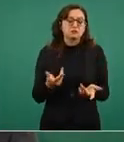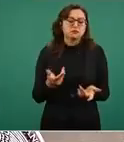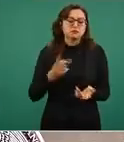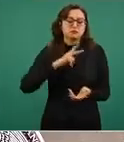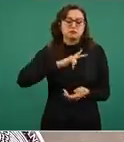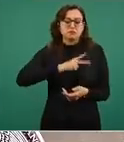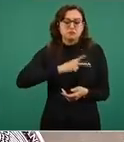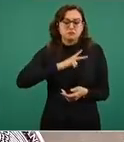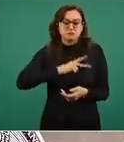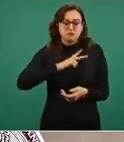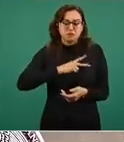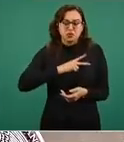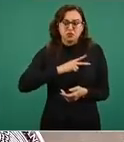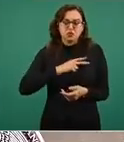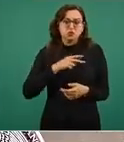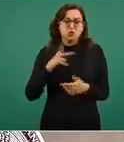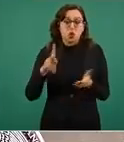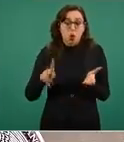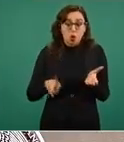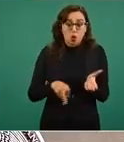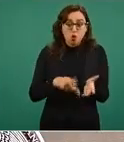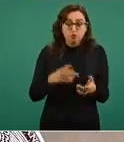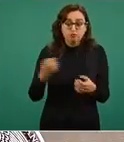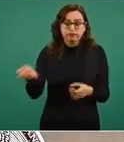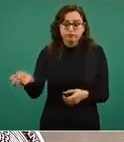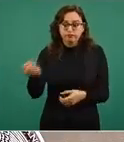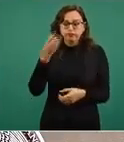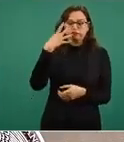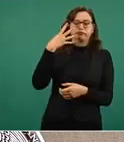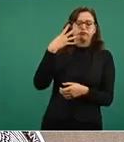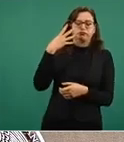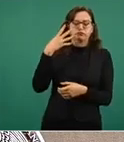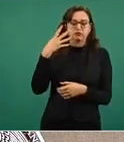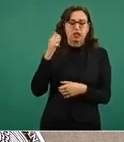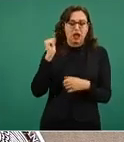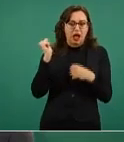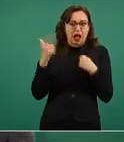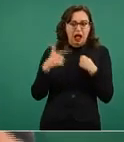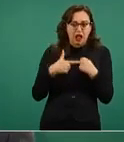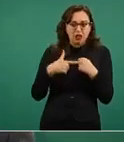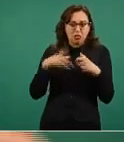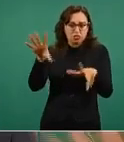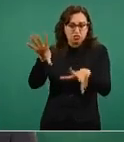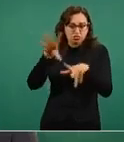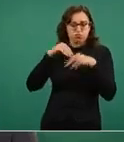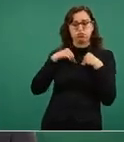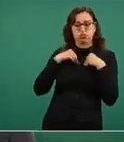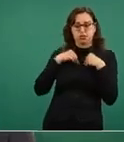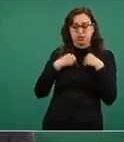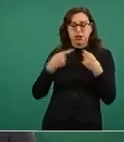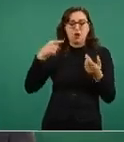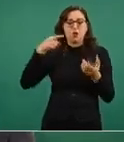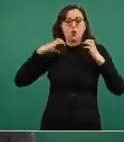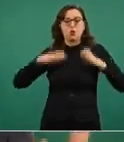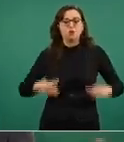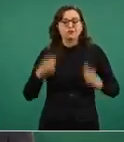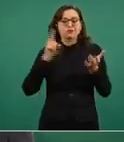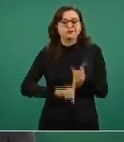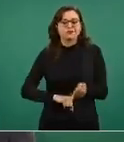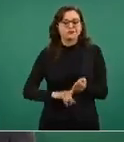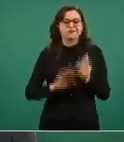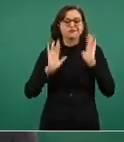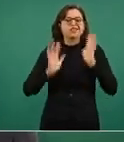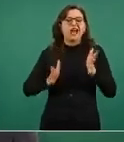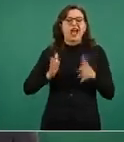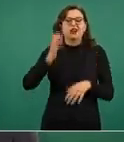esas células, se empiezan a volver a multiplicar y fabrican grandes cantidades de anticuerpos que neutralizan al virus, lo más